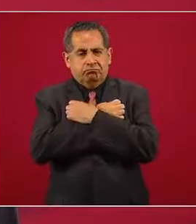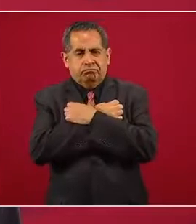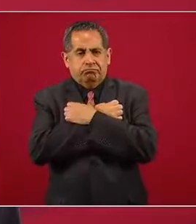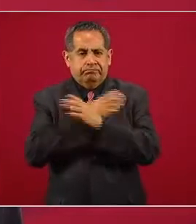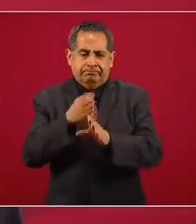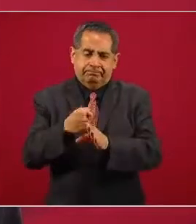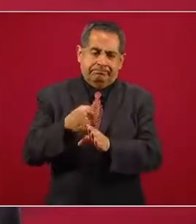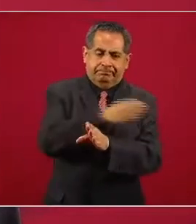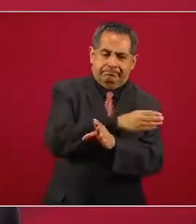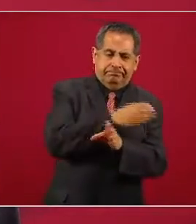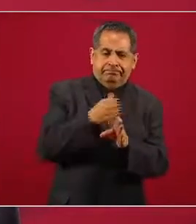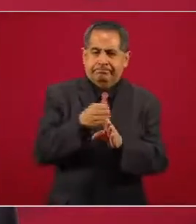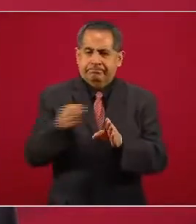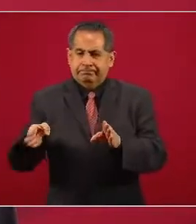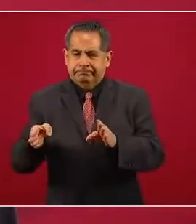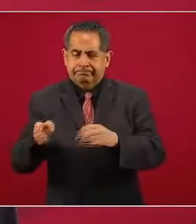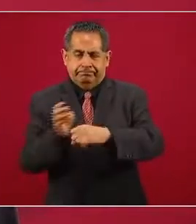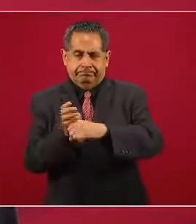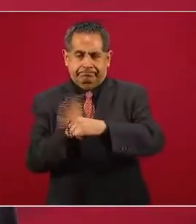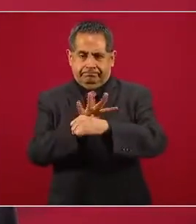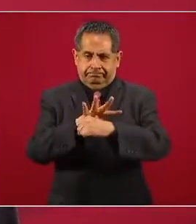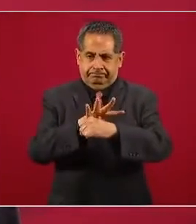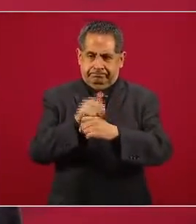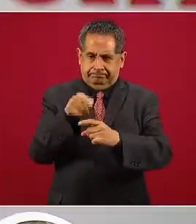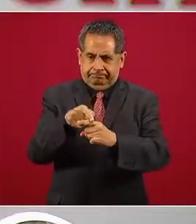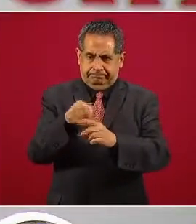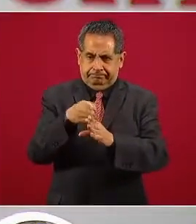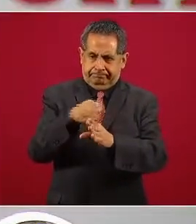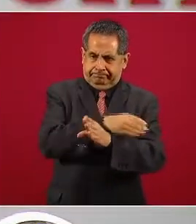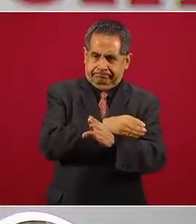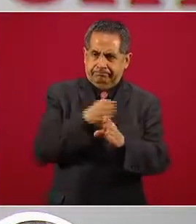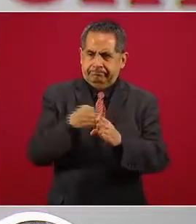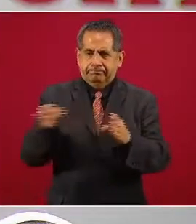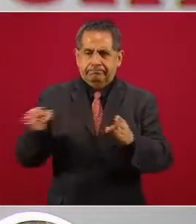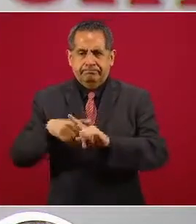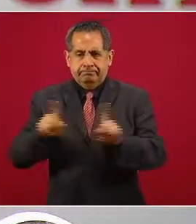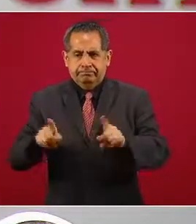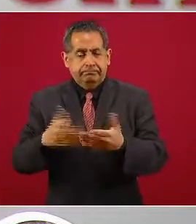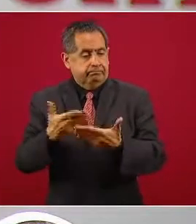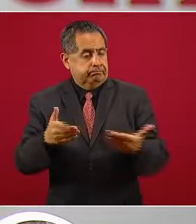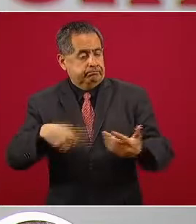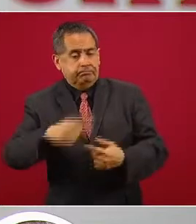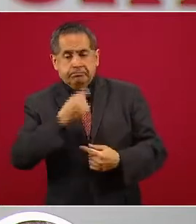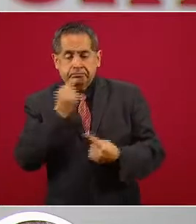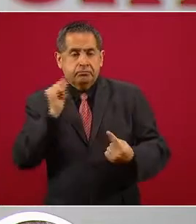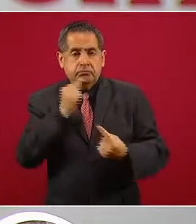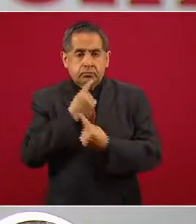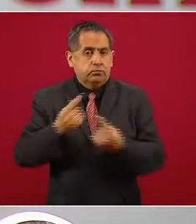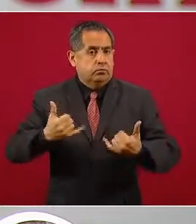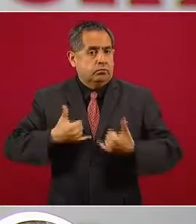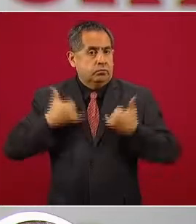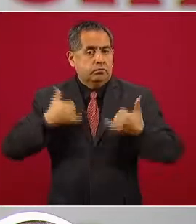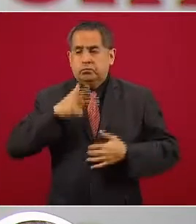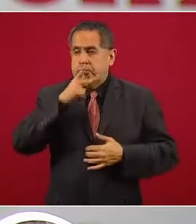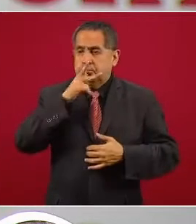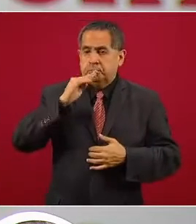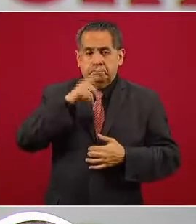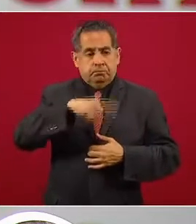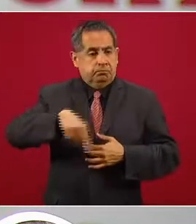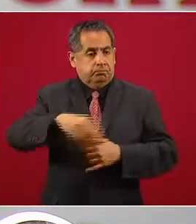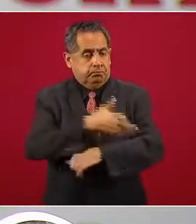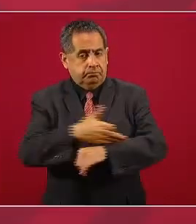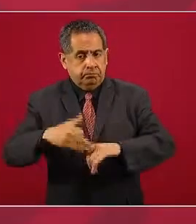otra después de la pandemia. El compromiso desplegado por niñas, niños, jóvenes, madres y padres de familia,